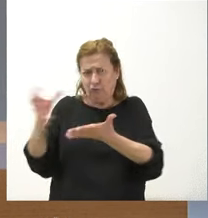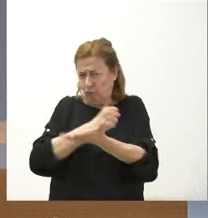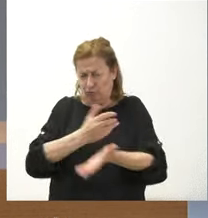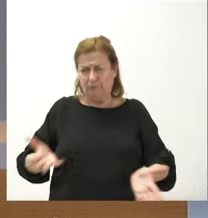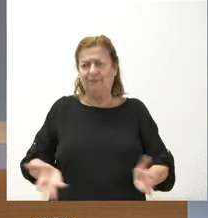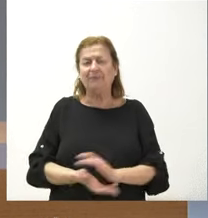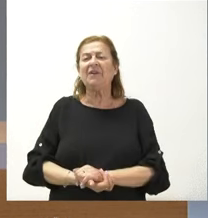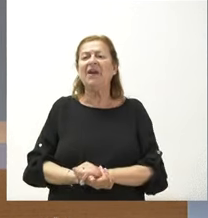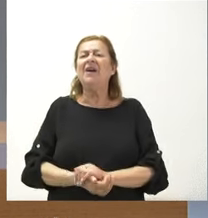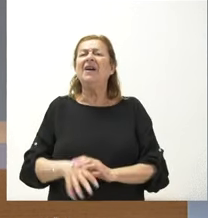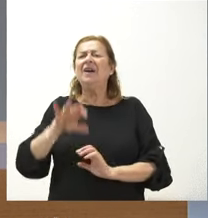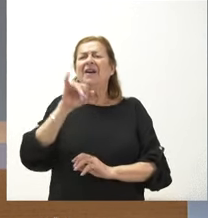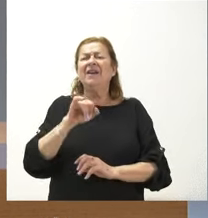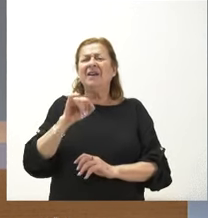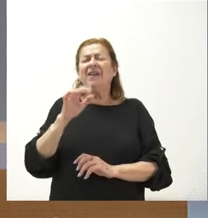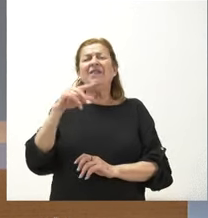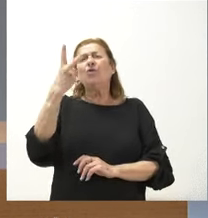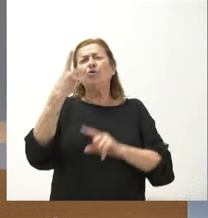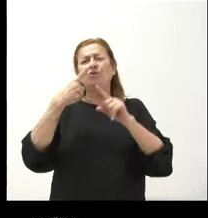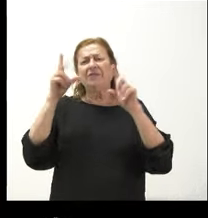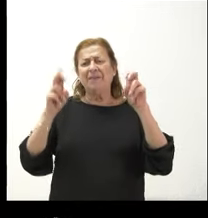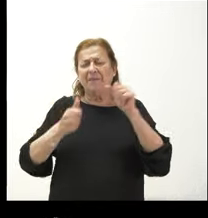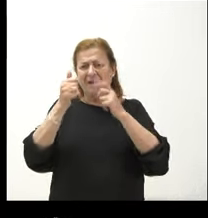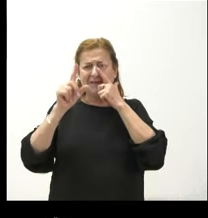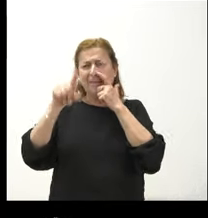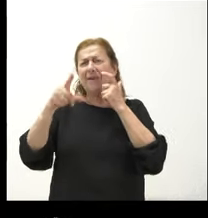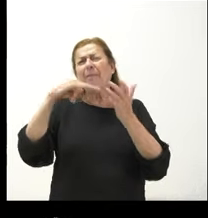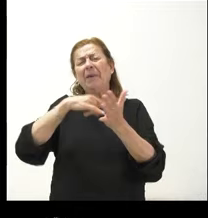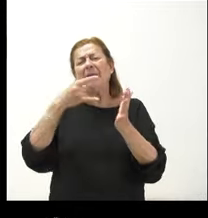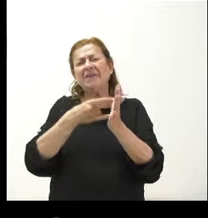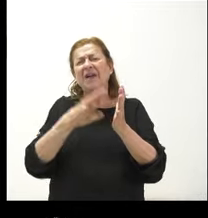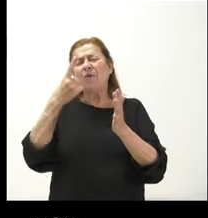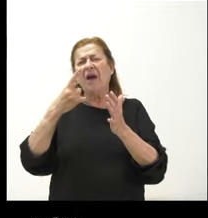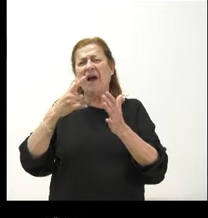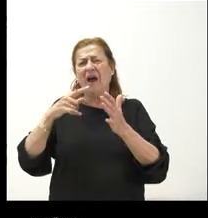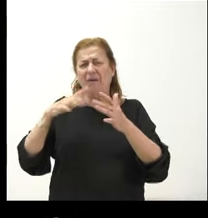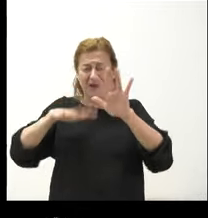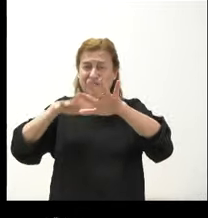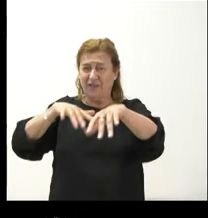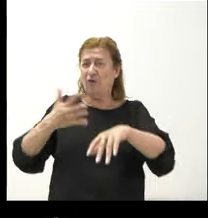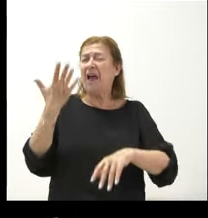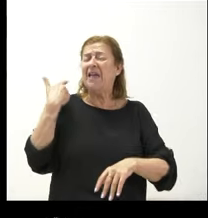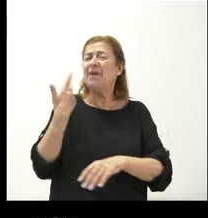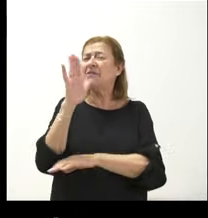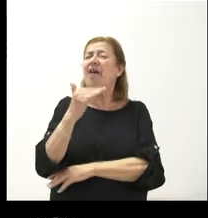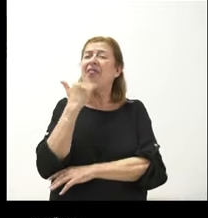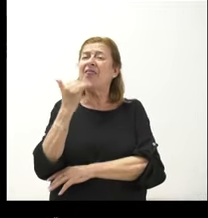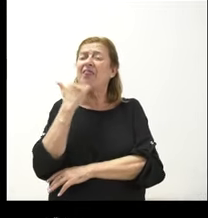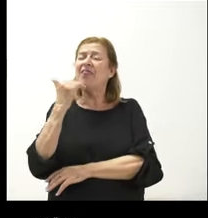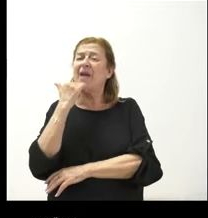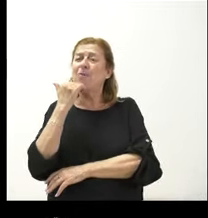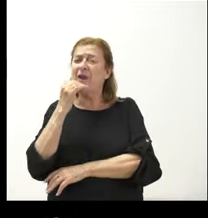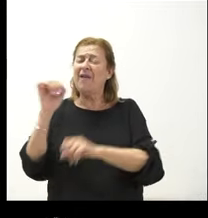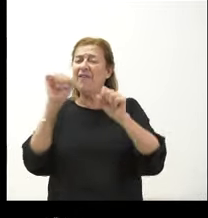Sí, portavoz, dos cuestiones más. Por un lado, también hay prevista una movilización que se presentó ayer en Zamora en defensa del corredor